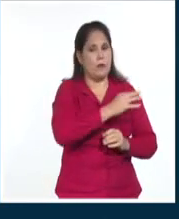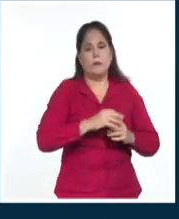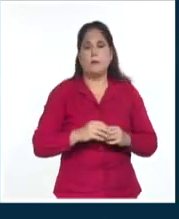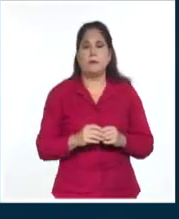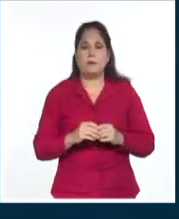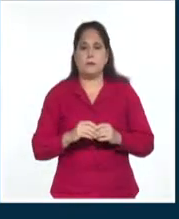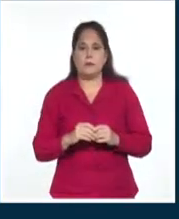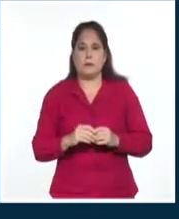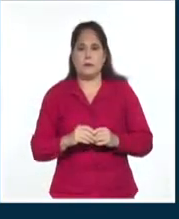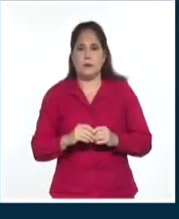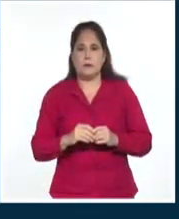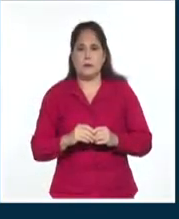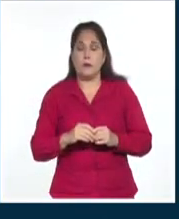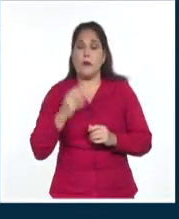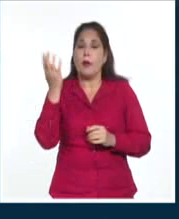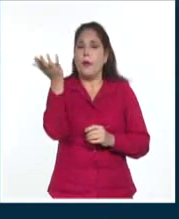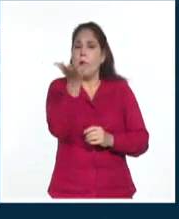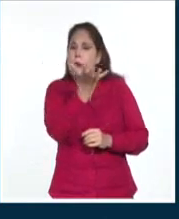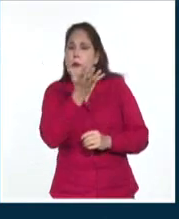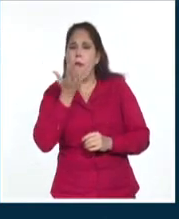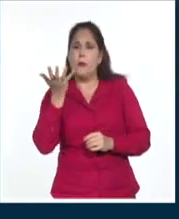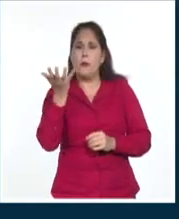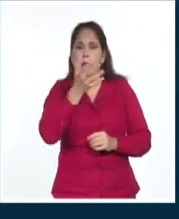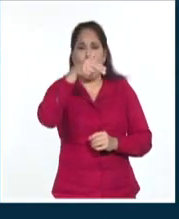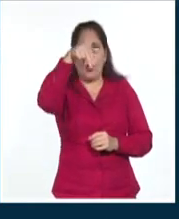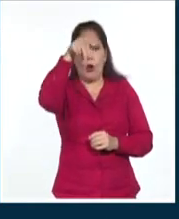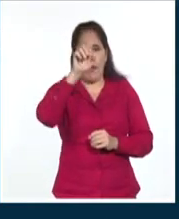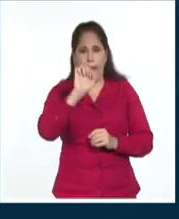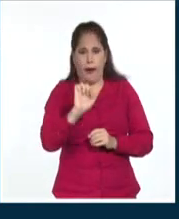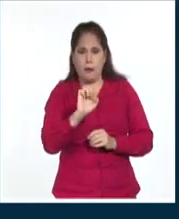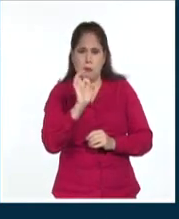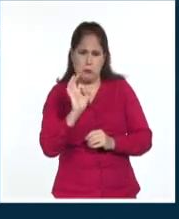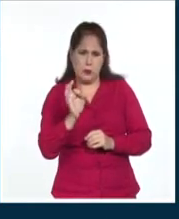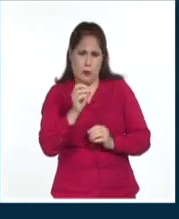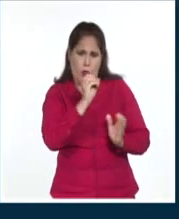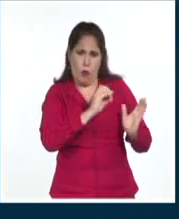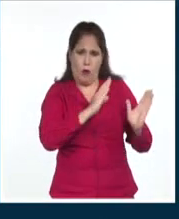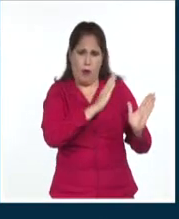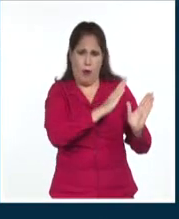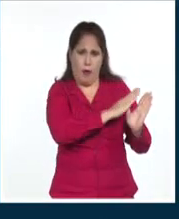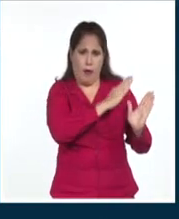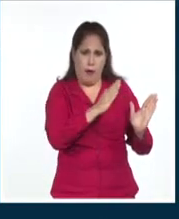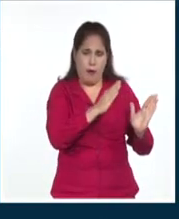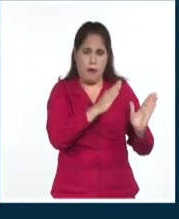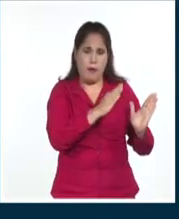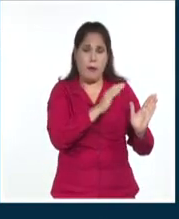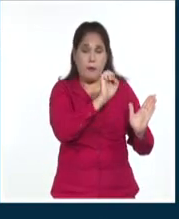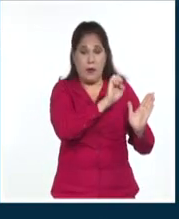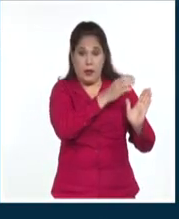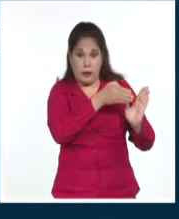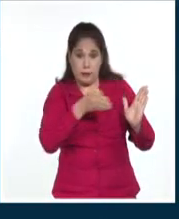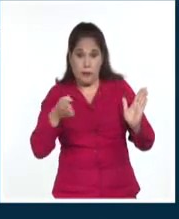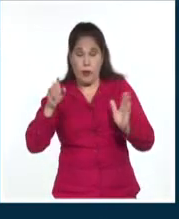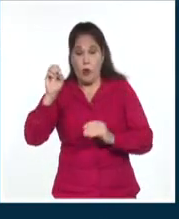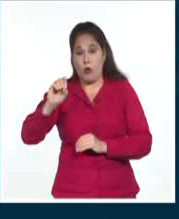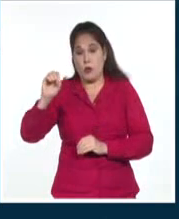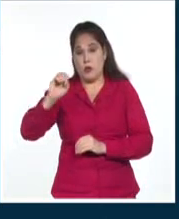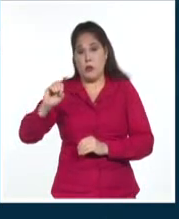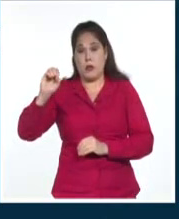oriental son vientos que soplarán del nordeste en la zona oriental, del este en el occidente